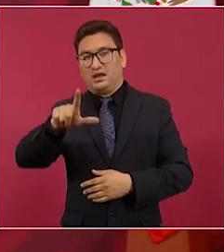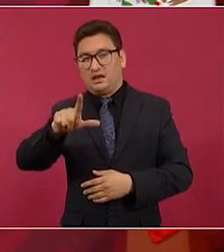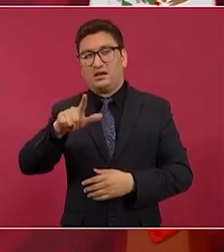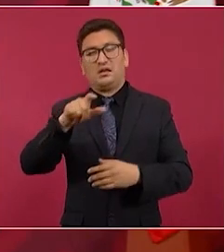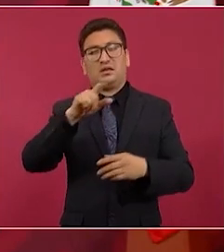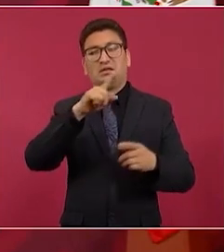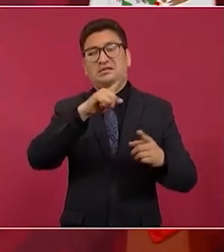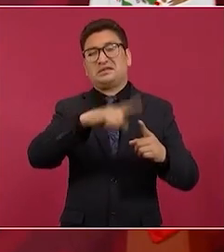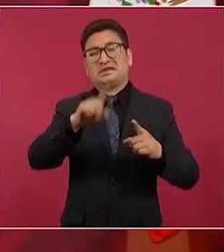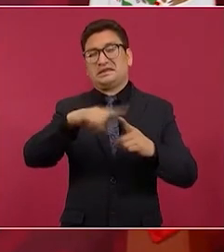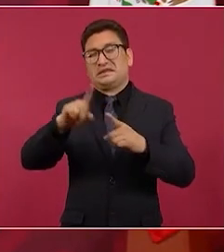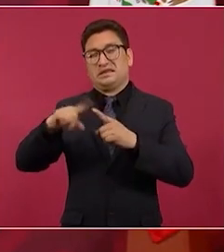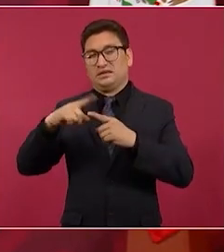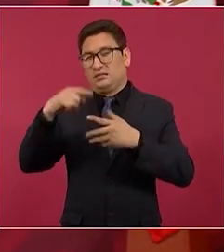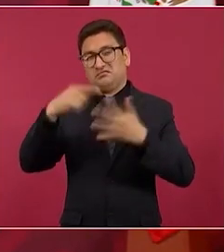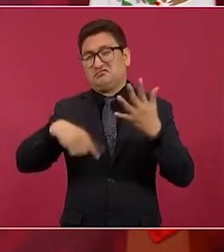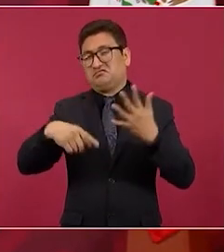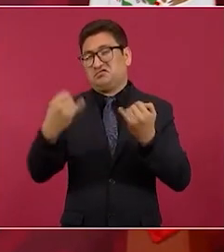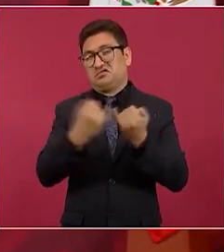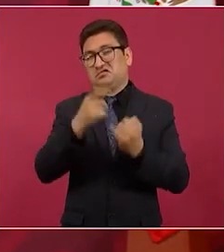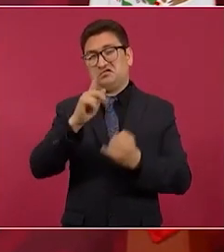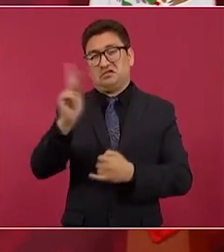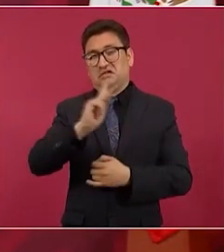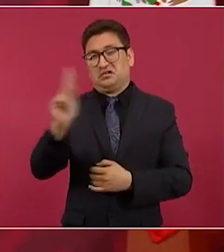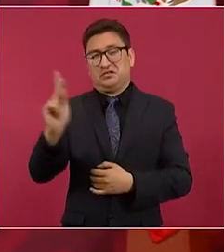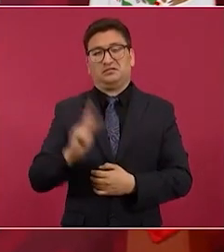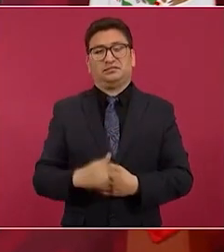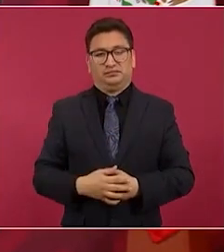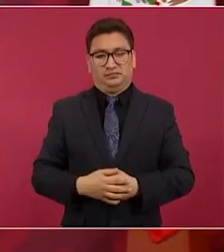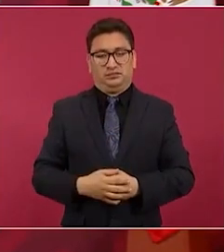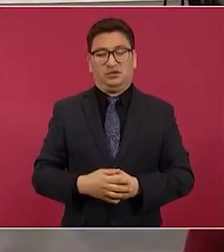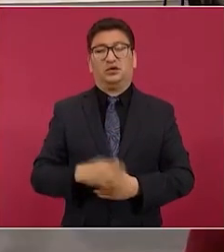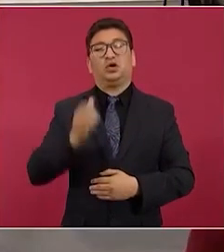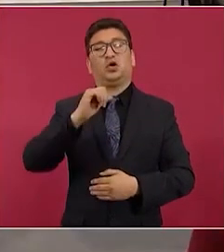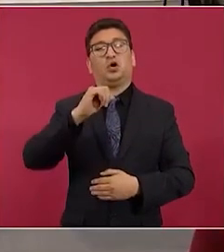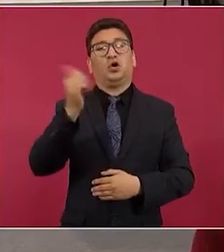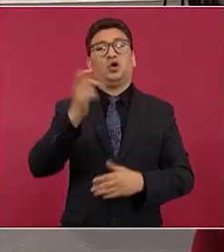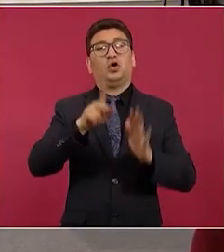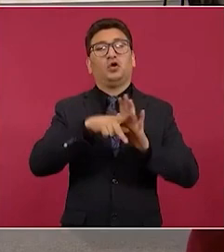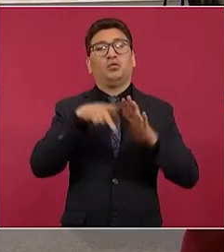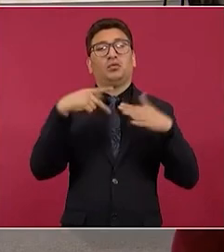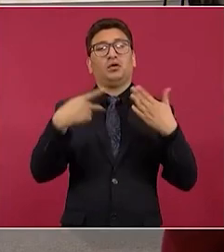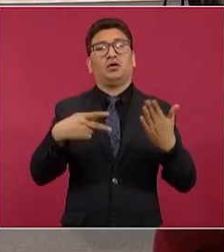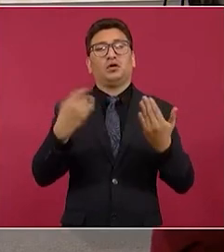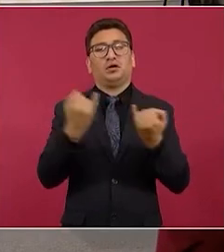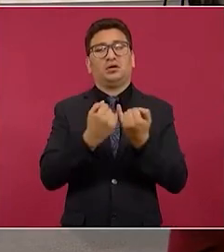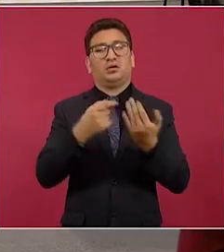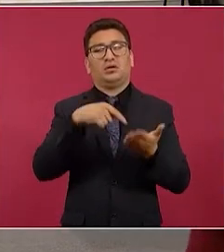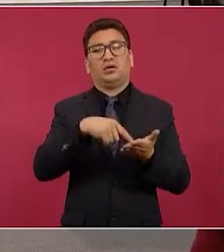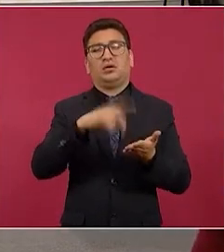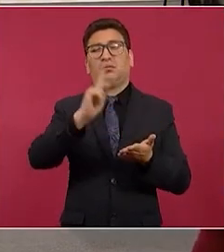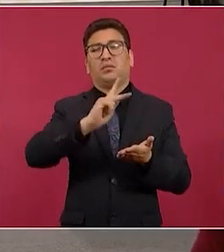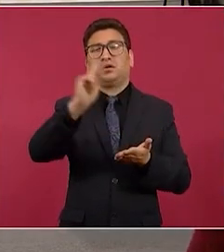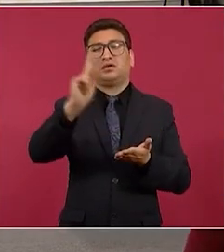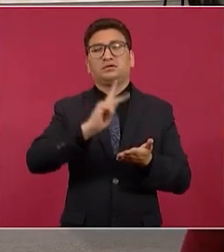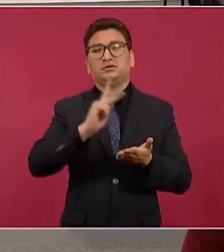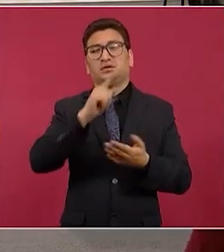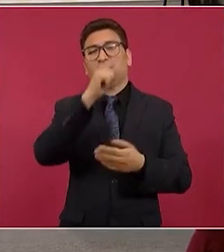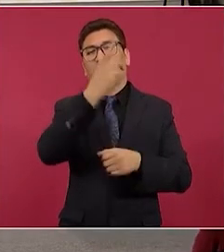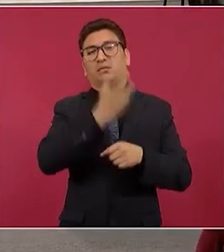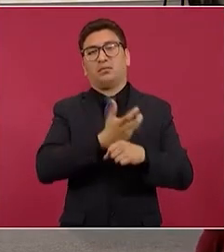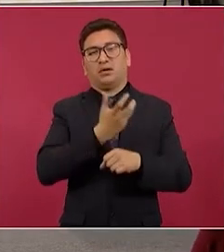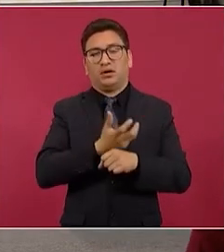etcétera, etcétera, más los periódicos de Estados